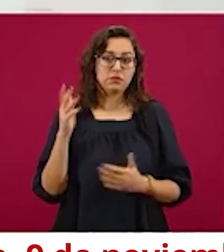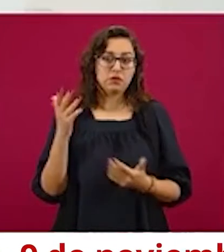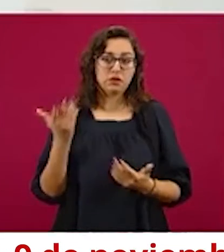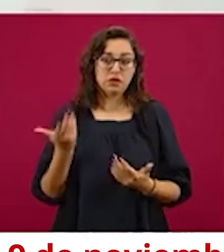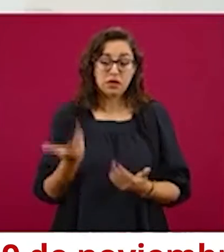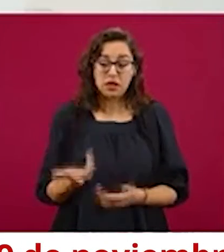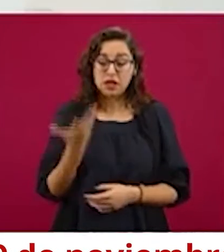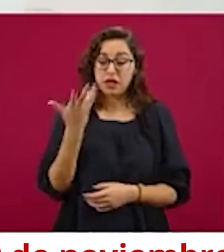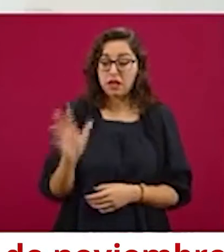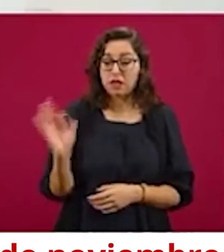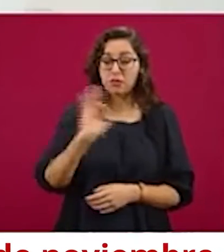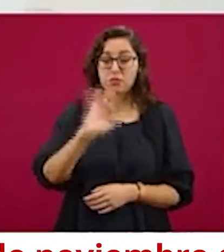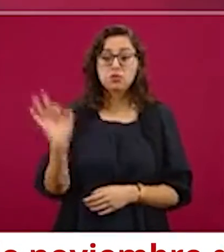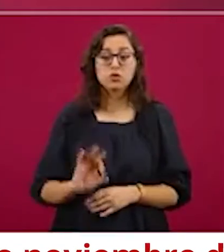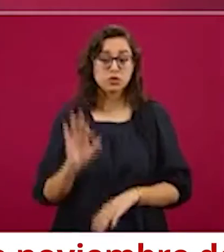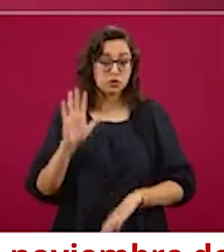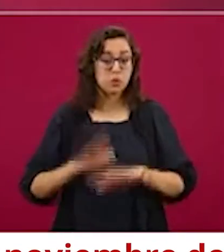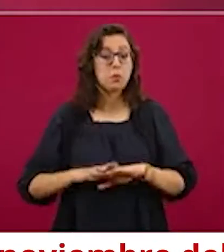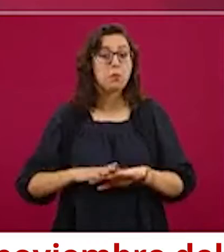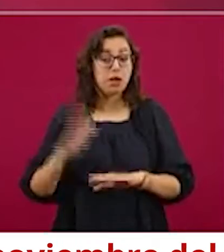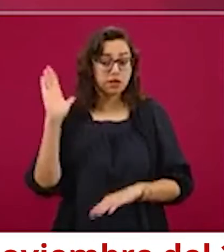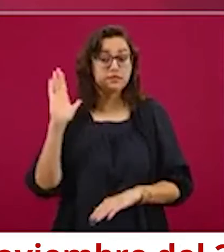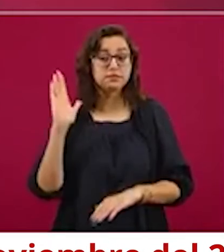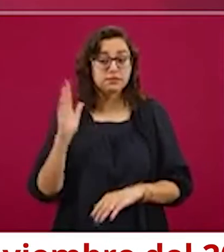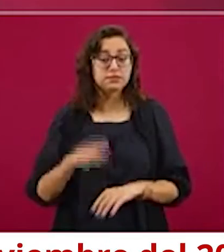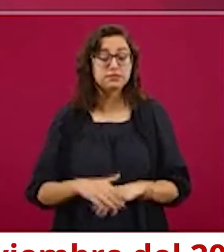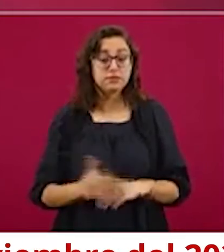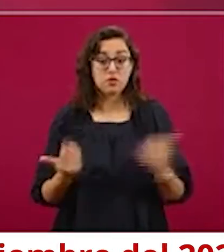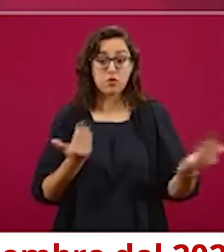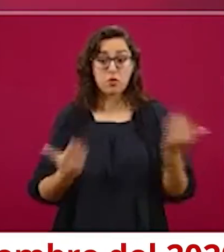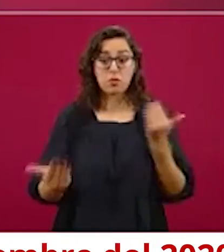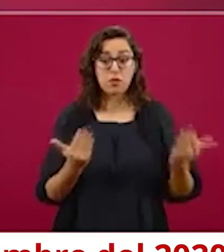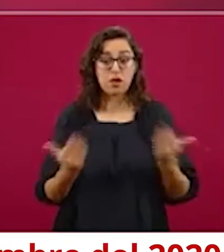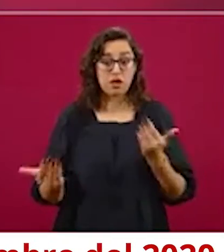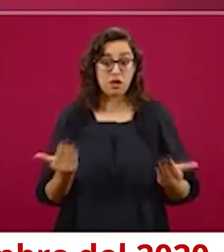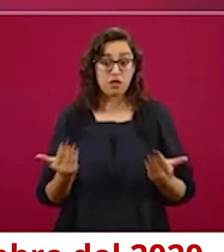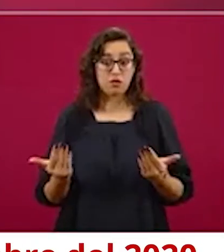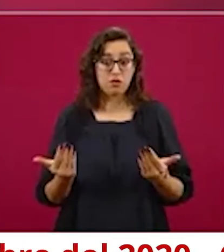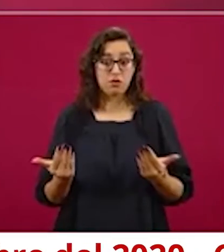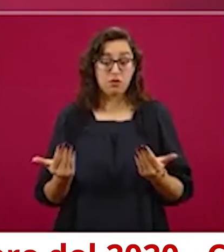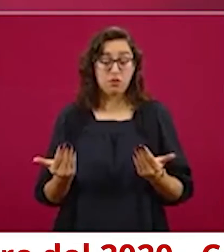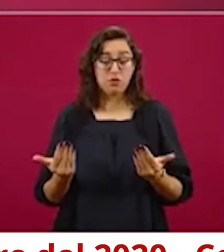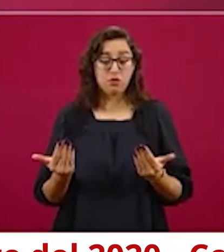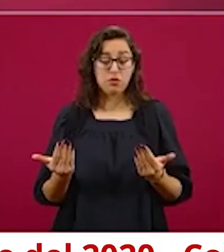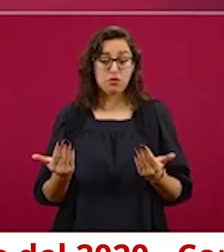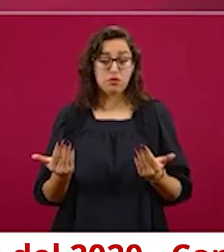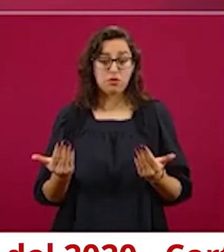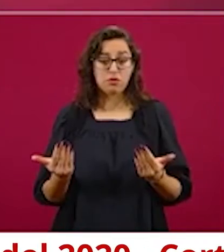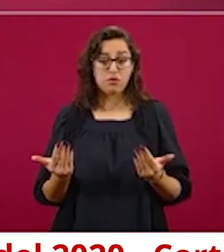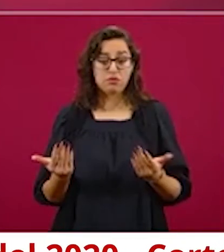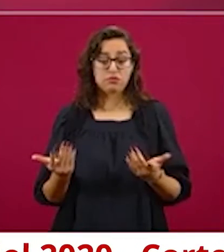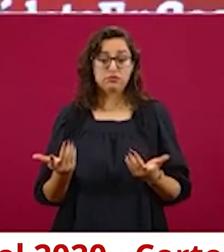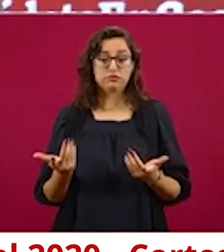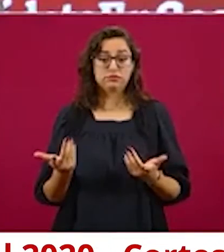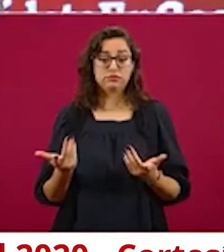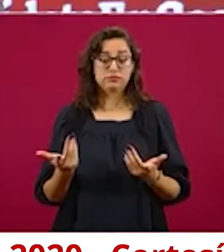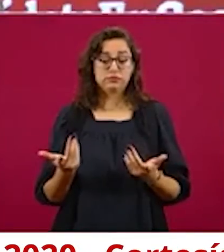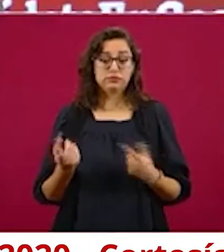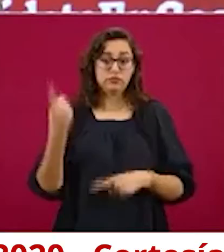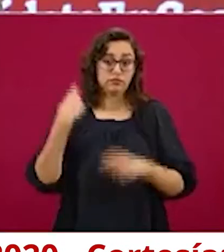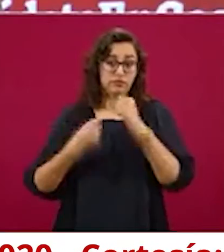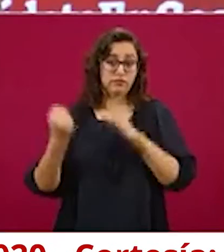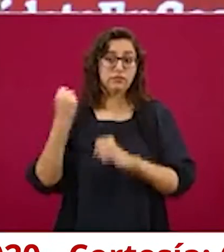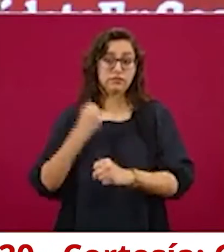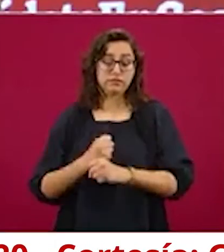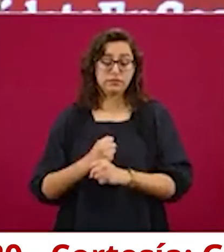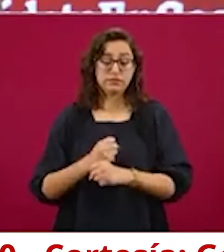poco más del 10 por ciento con relación a lo que se recibió el año